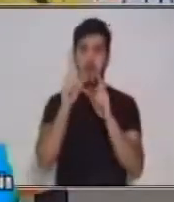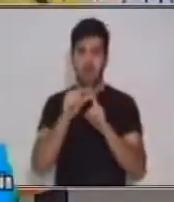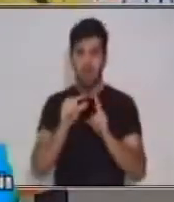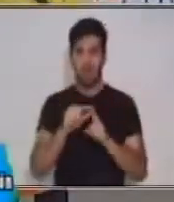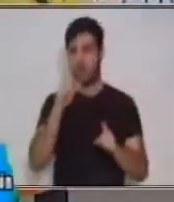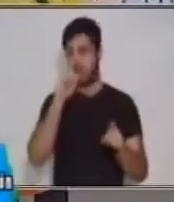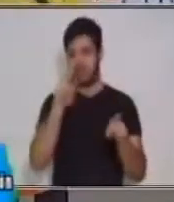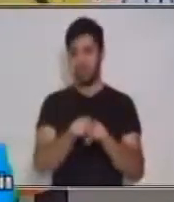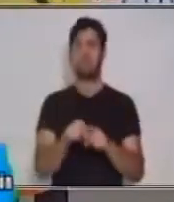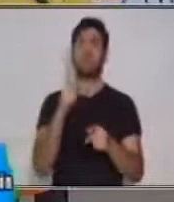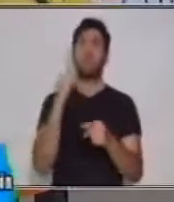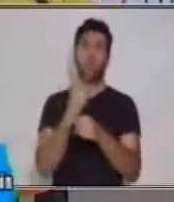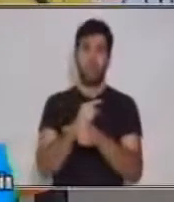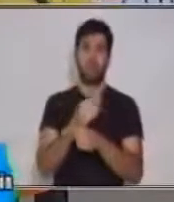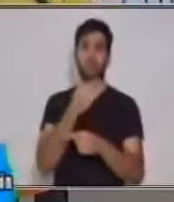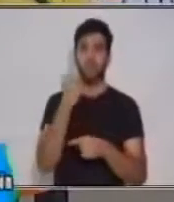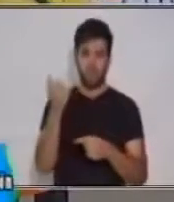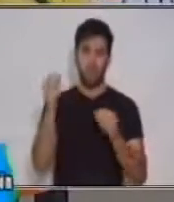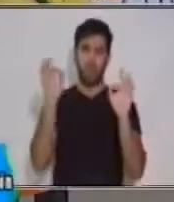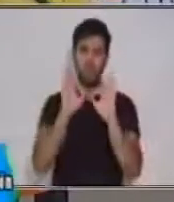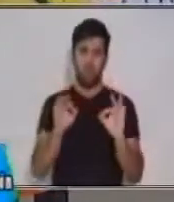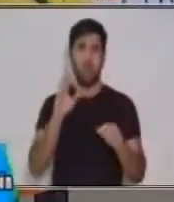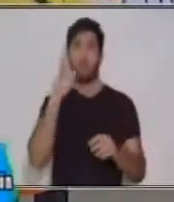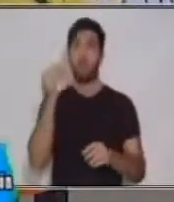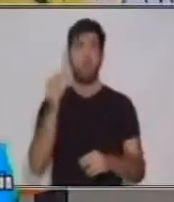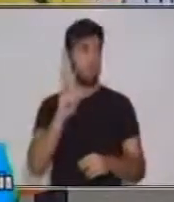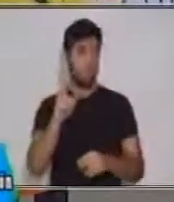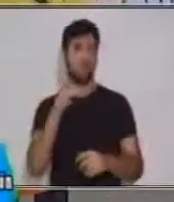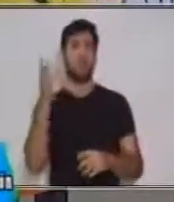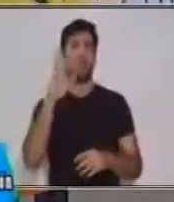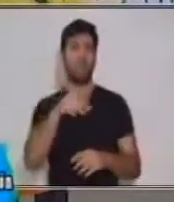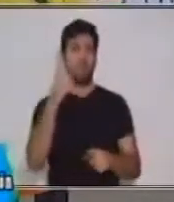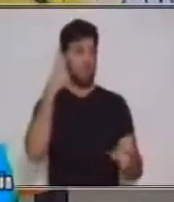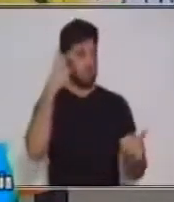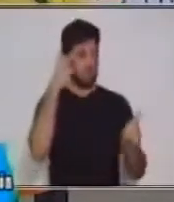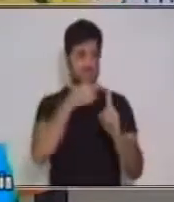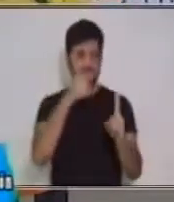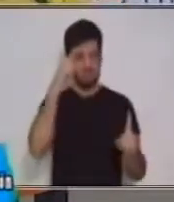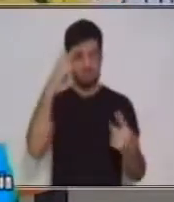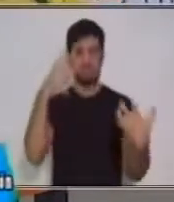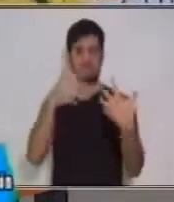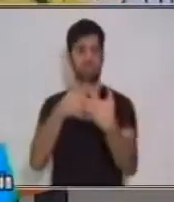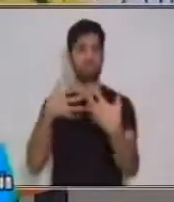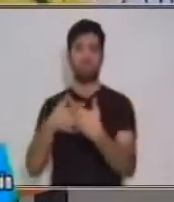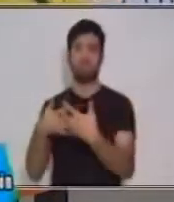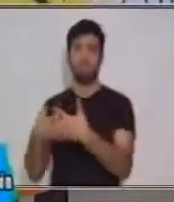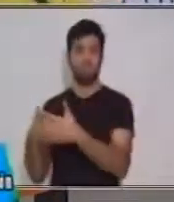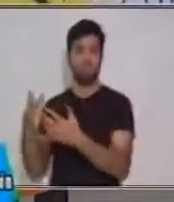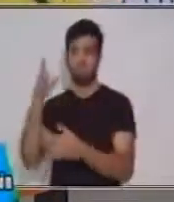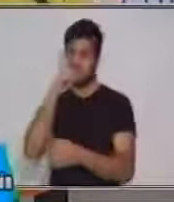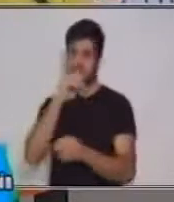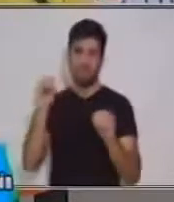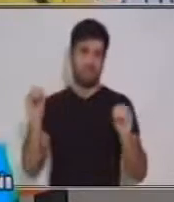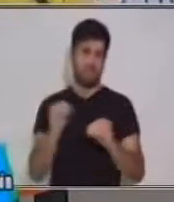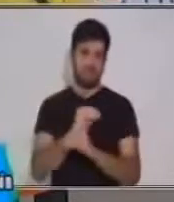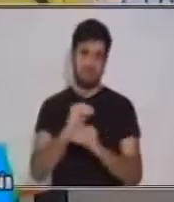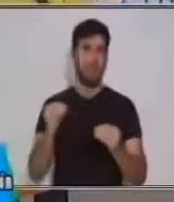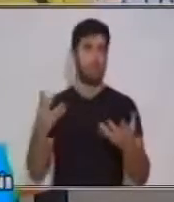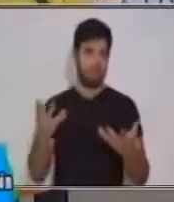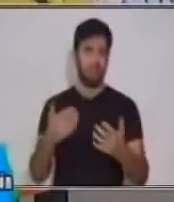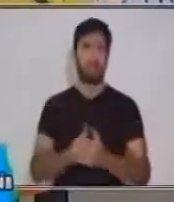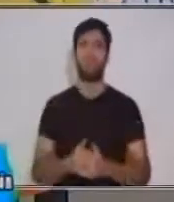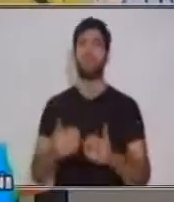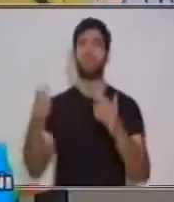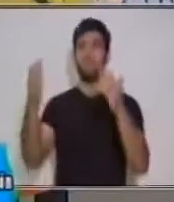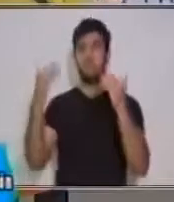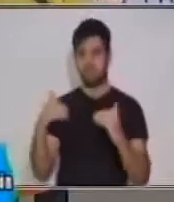concordancia y entonces perderíamos el sentido de lo que es el tema que vamos a realizar. Luego veremos